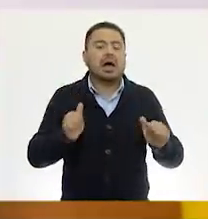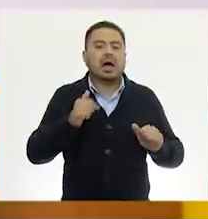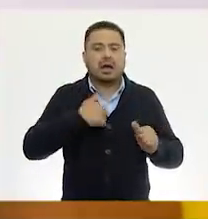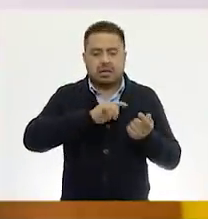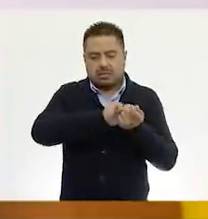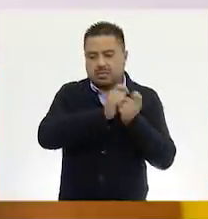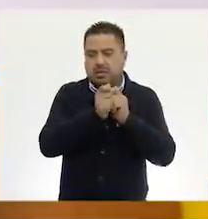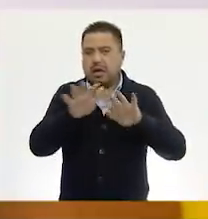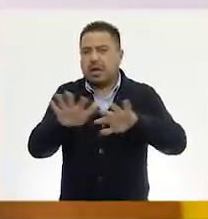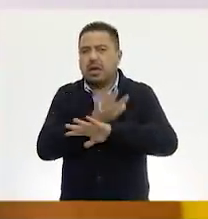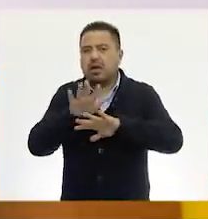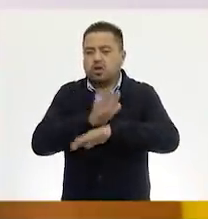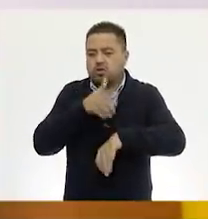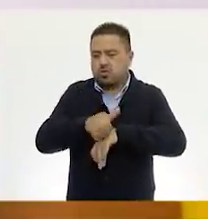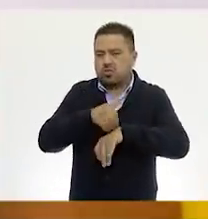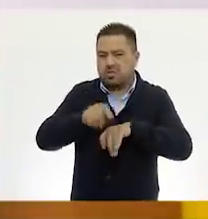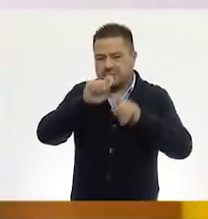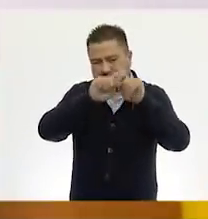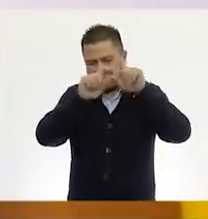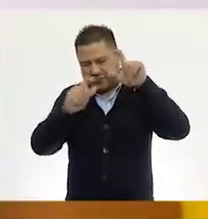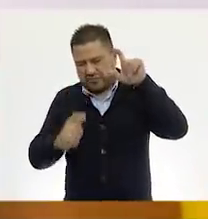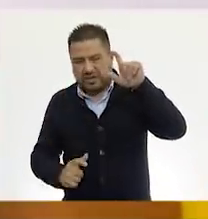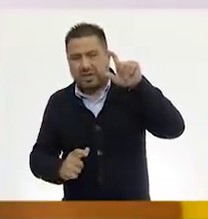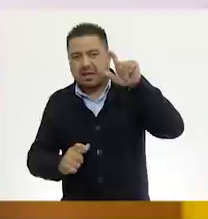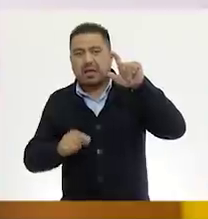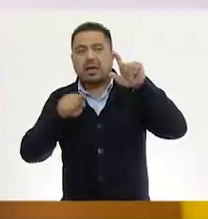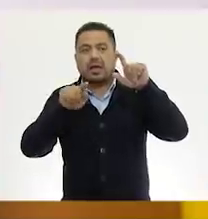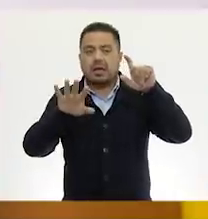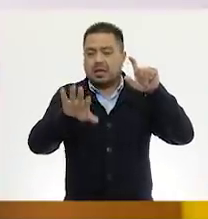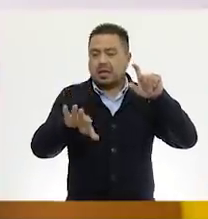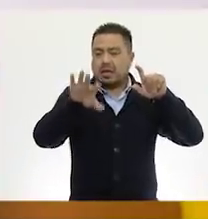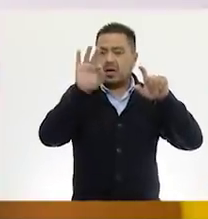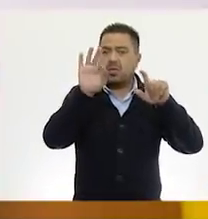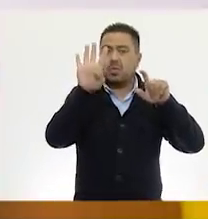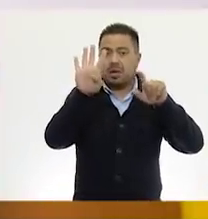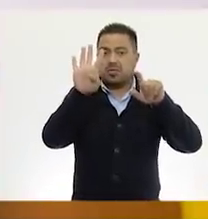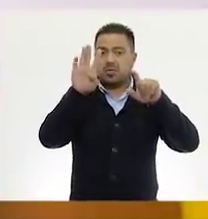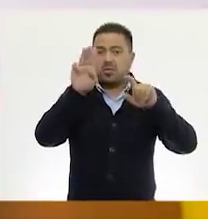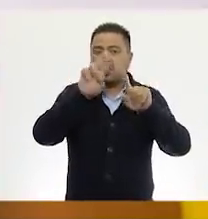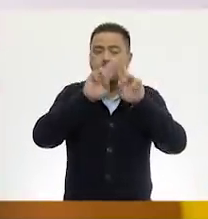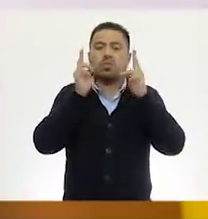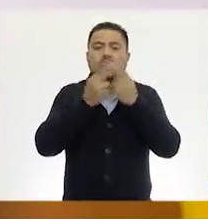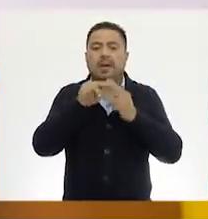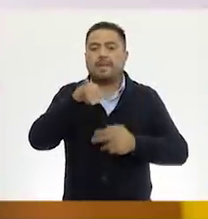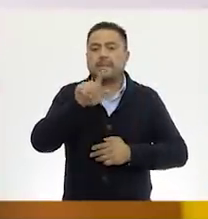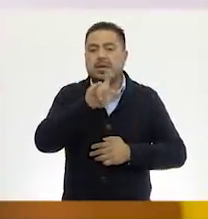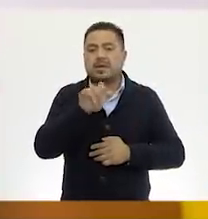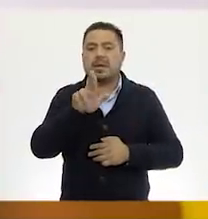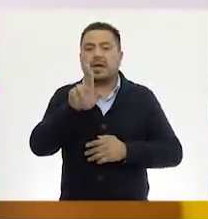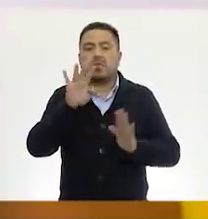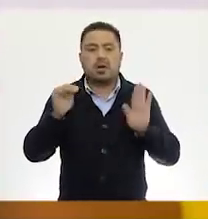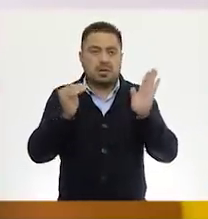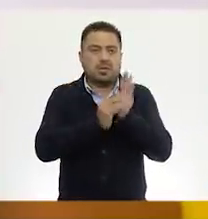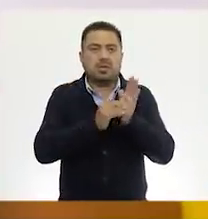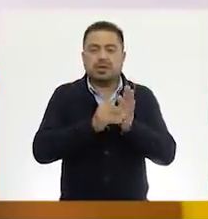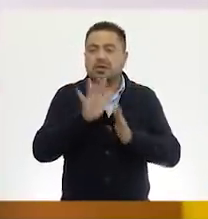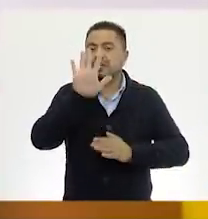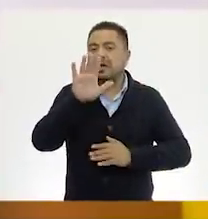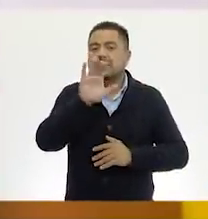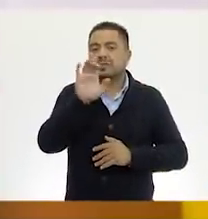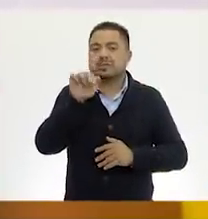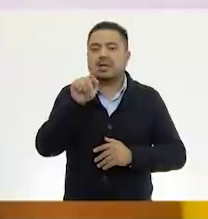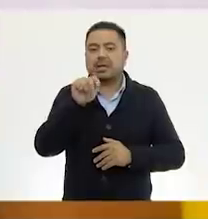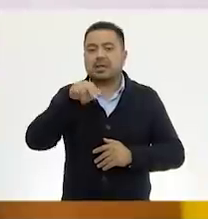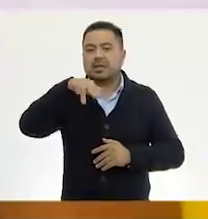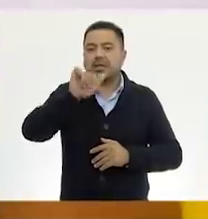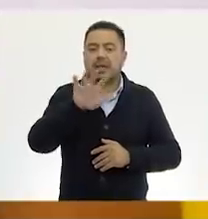convertimos a cifras. En este caso, tomamos las 4 unidades de millar, 4,000. Las 5 centenas,